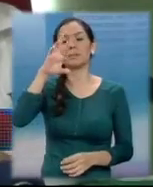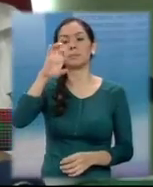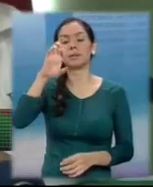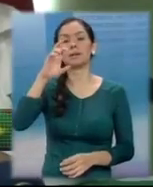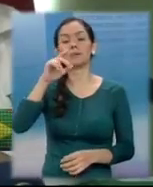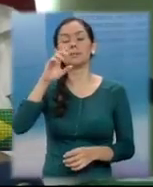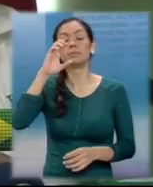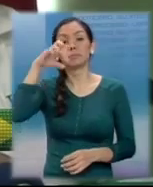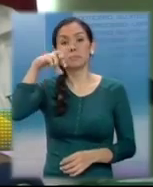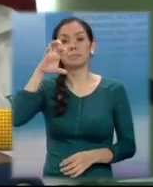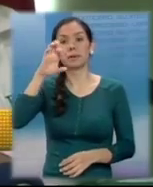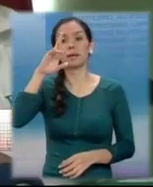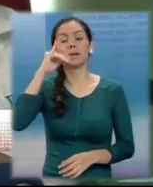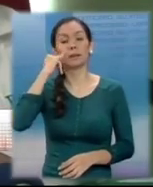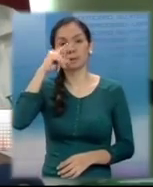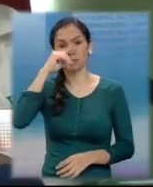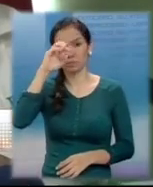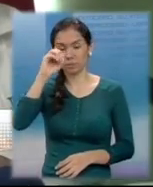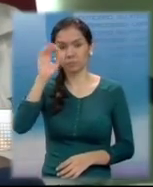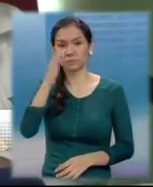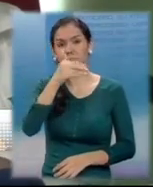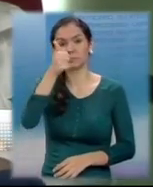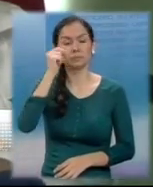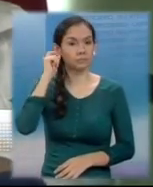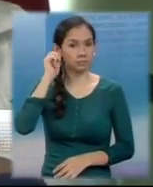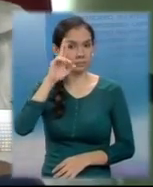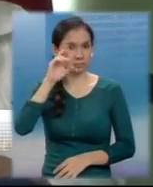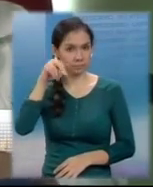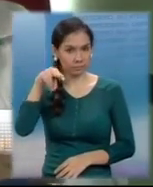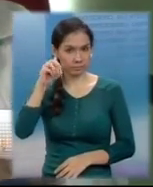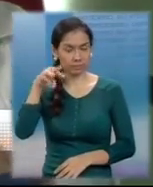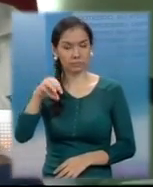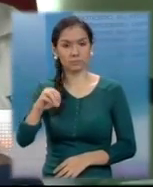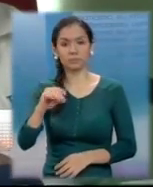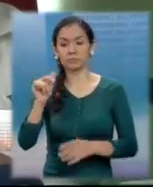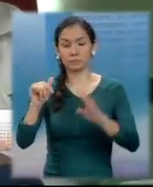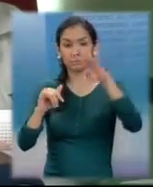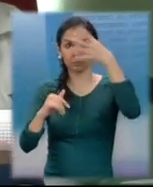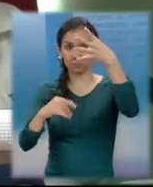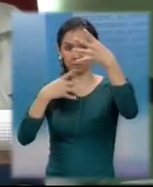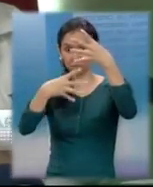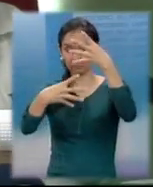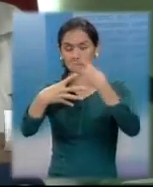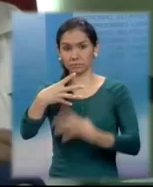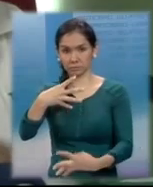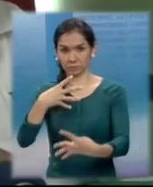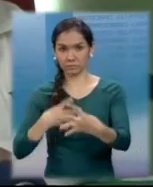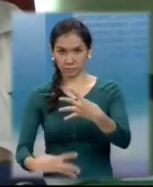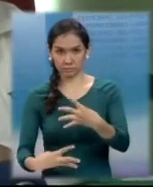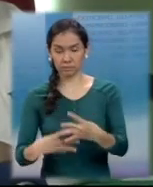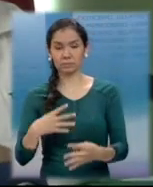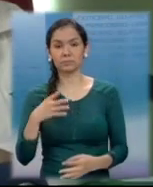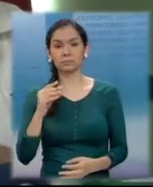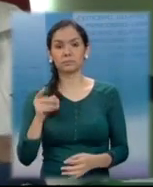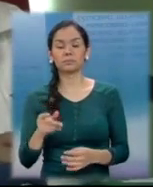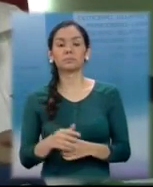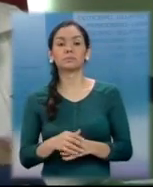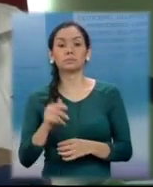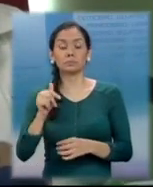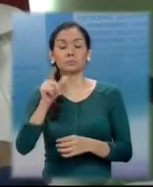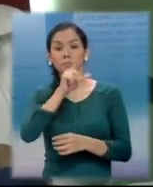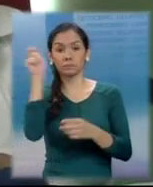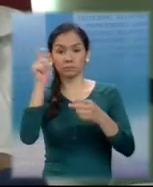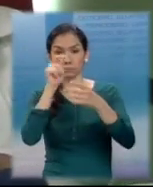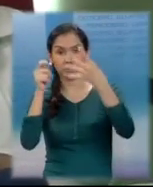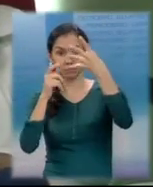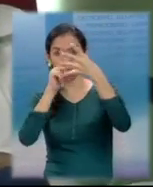Esta carrera consta de tres años de estudio dividido en cuatrimestres, tres cuatrimestres por año. En total,